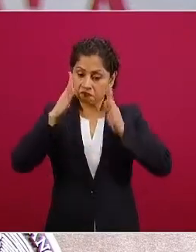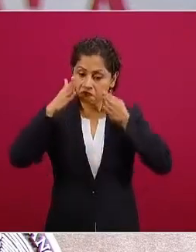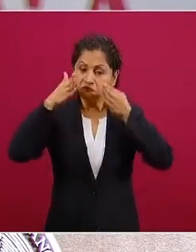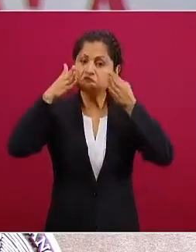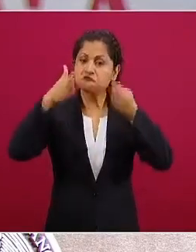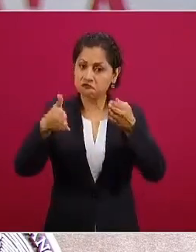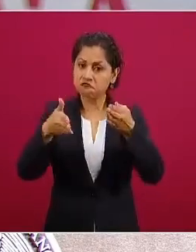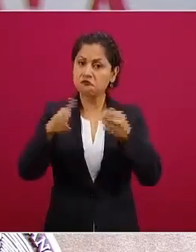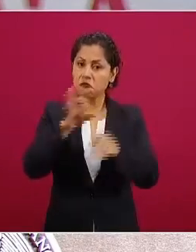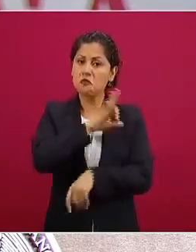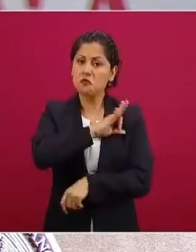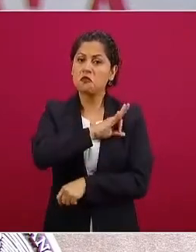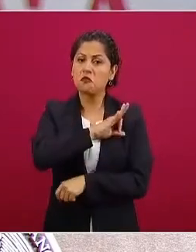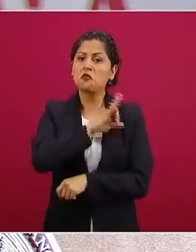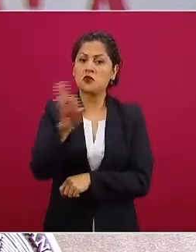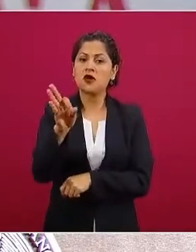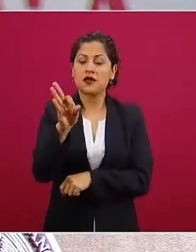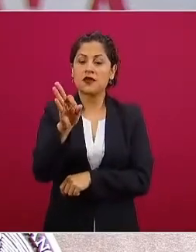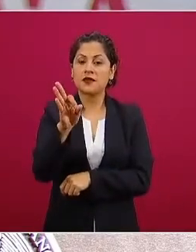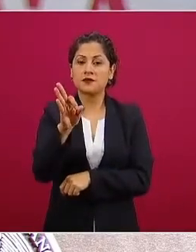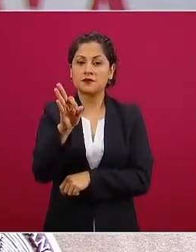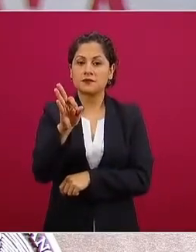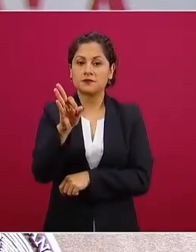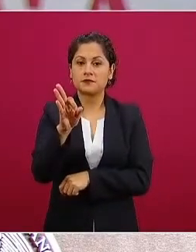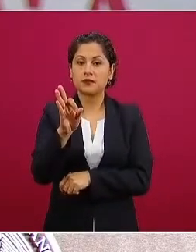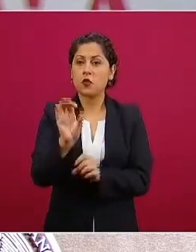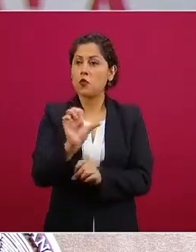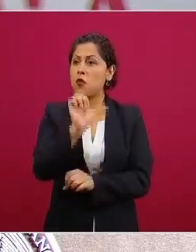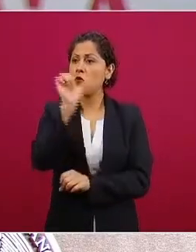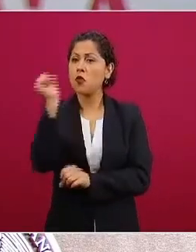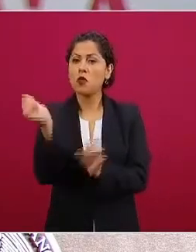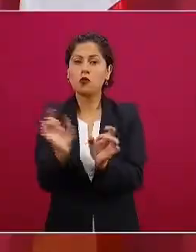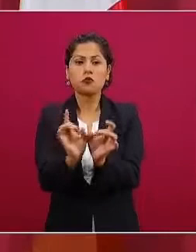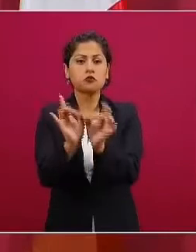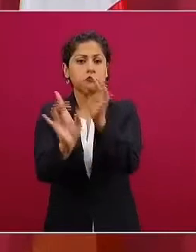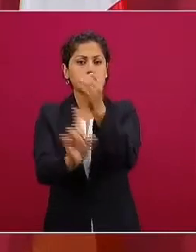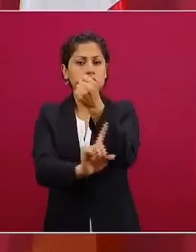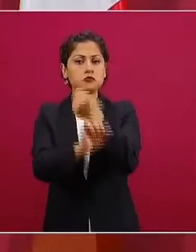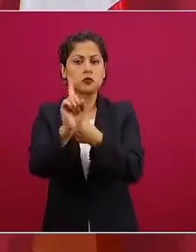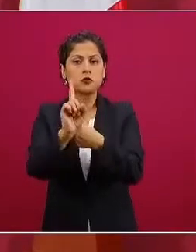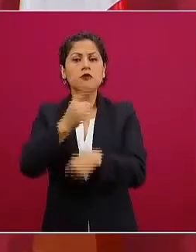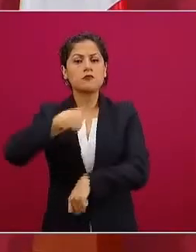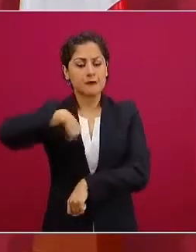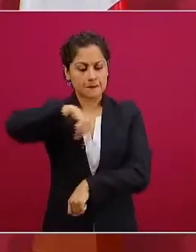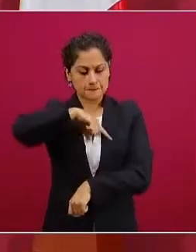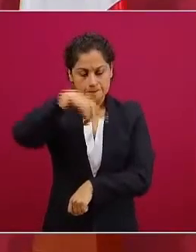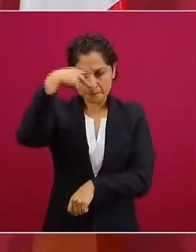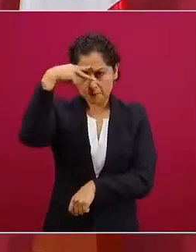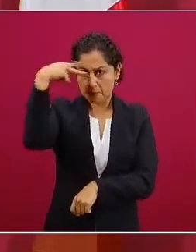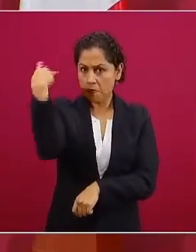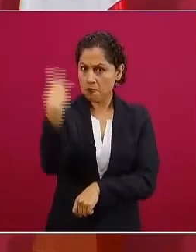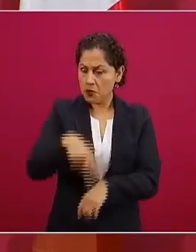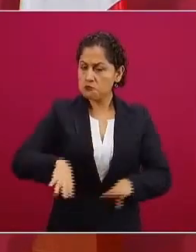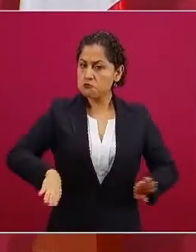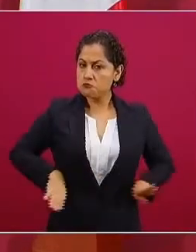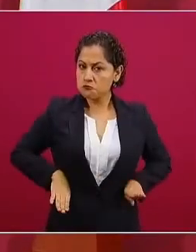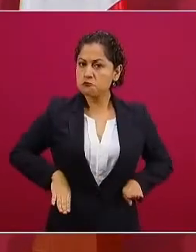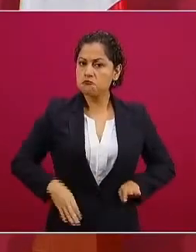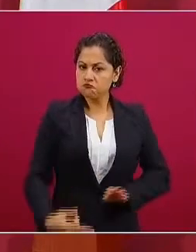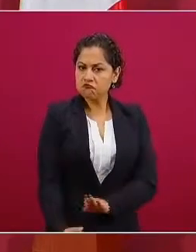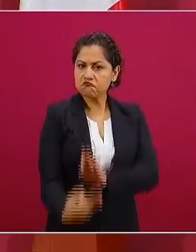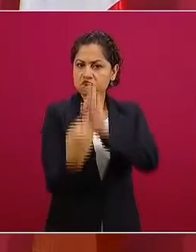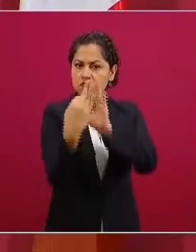cualquier tipo de crisis siempre y cuando no se permita